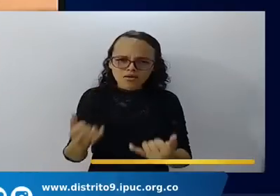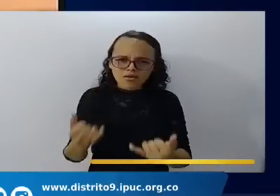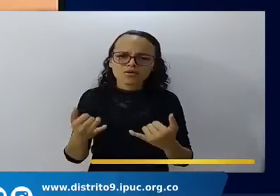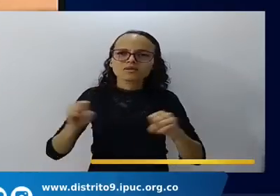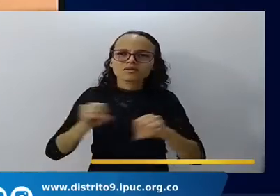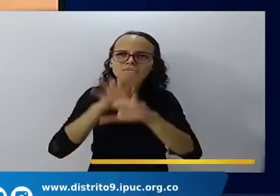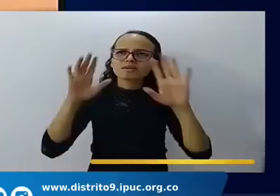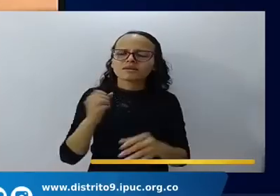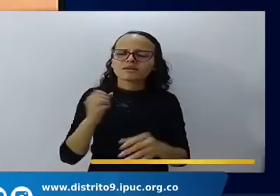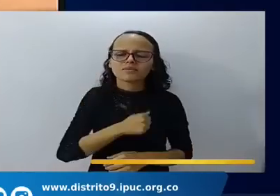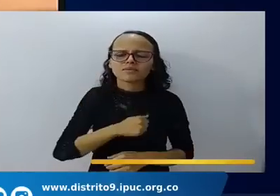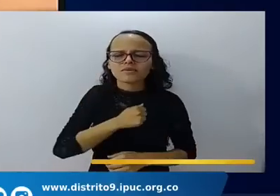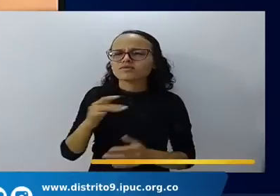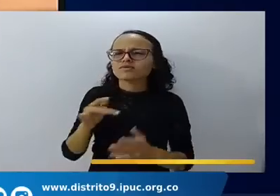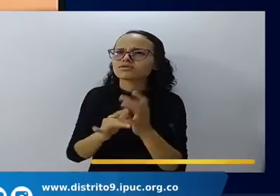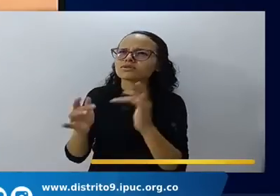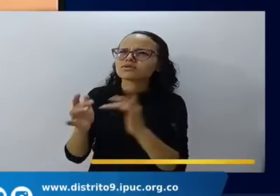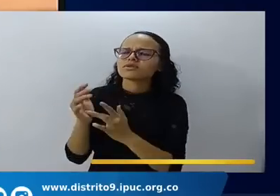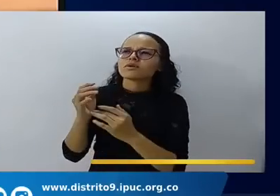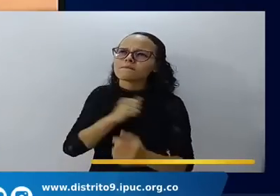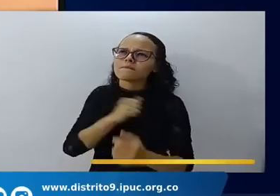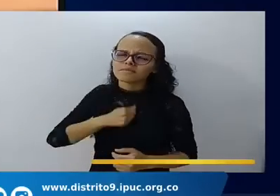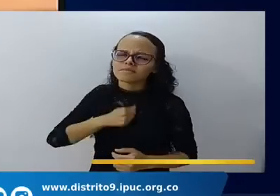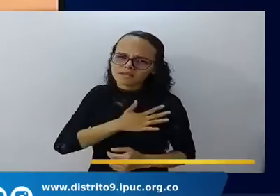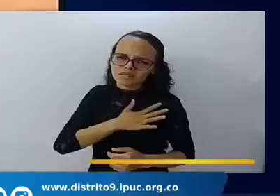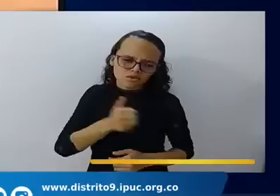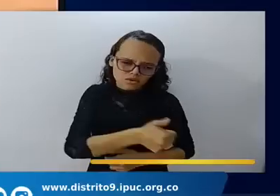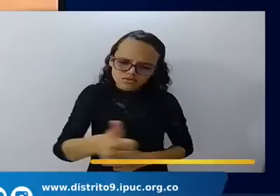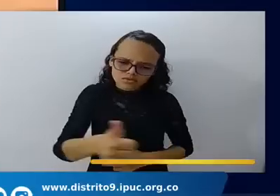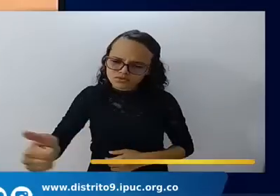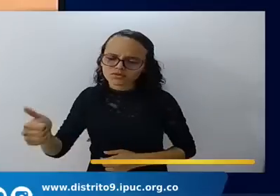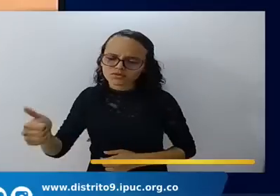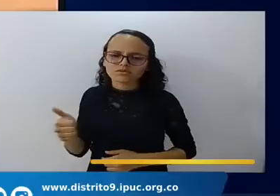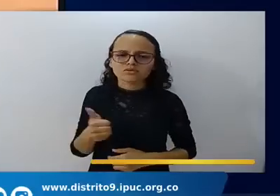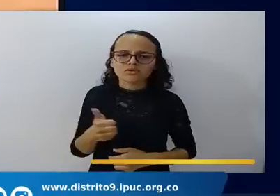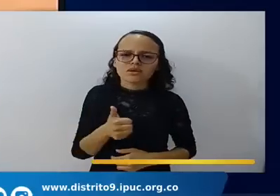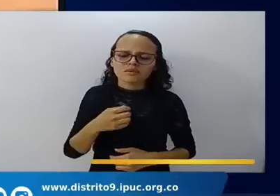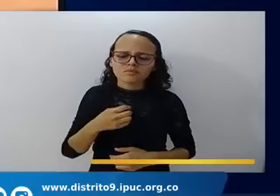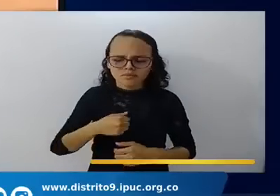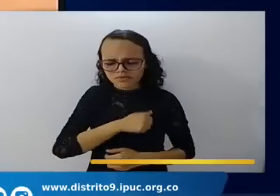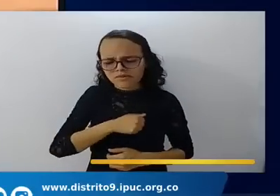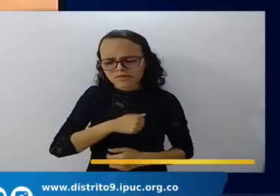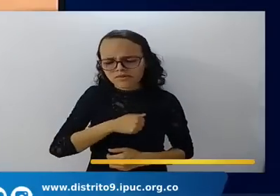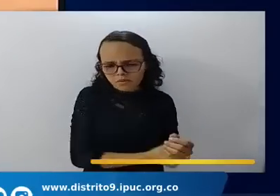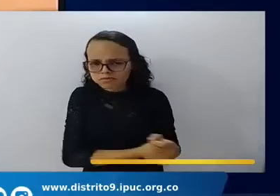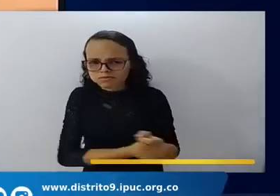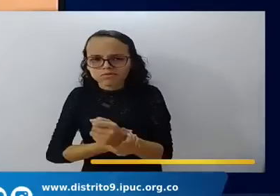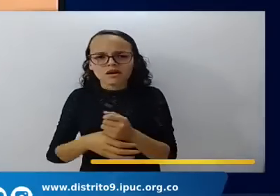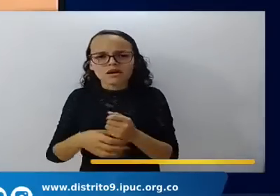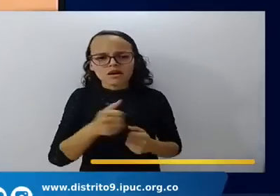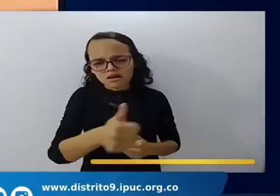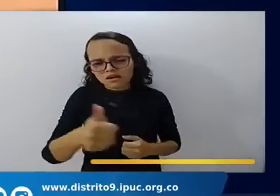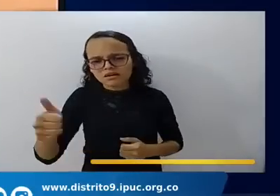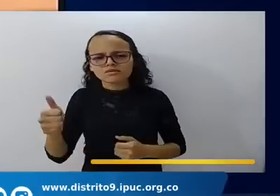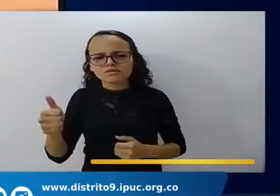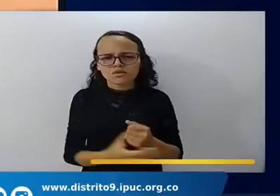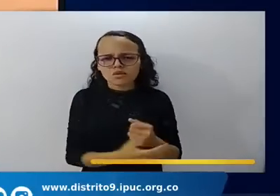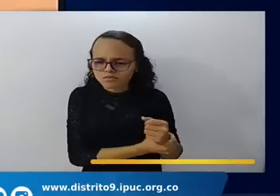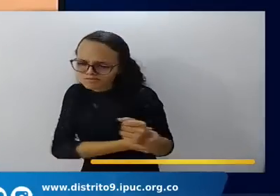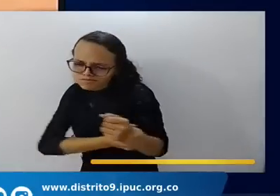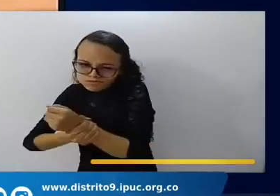nosotros y si alguno nos estamos reteniendo para quedarnos aquí por tu misericordia tómanos y